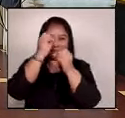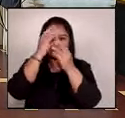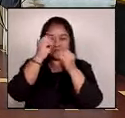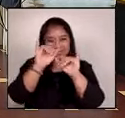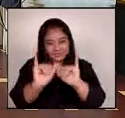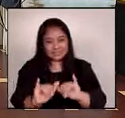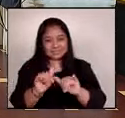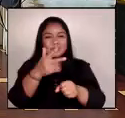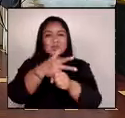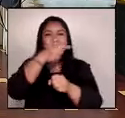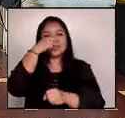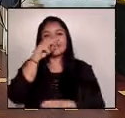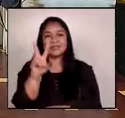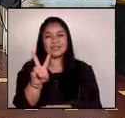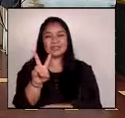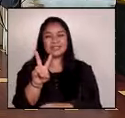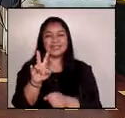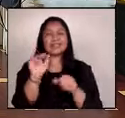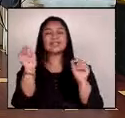Quédese con Guatemala TV.